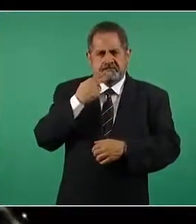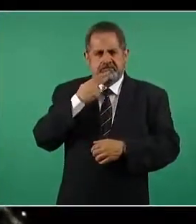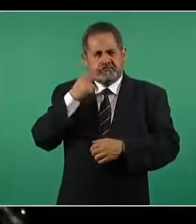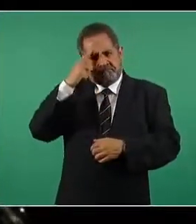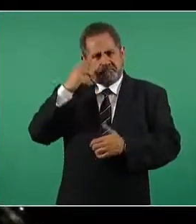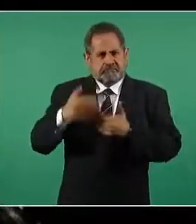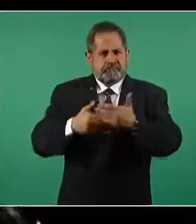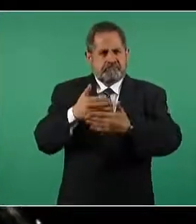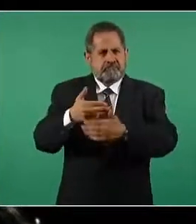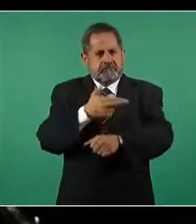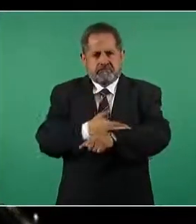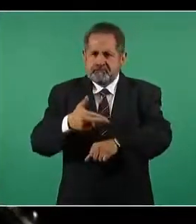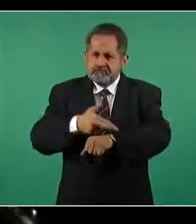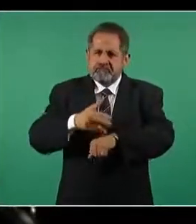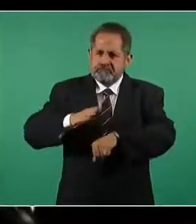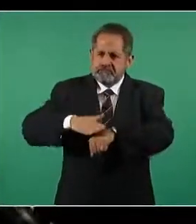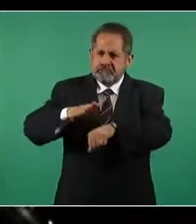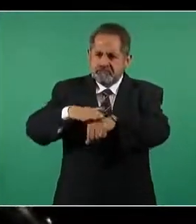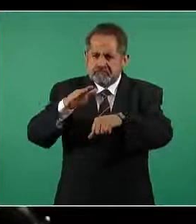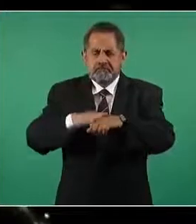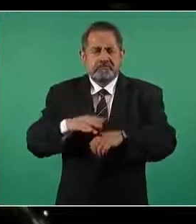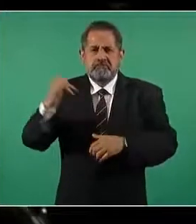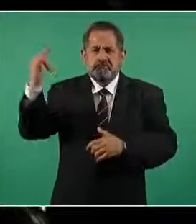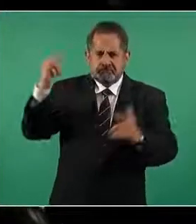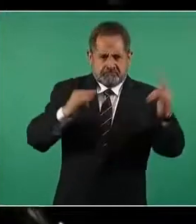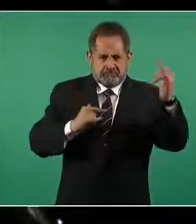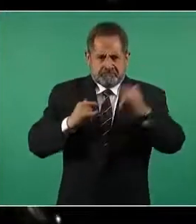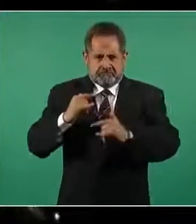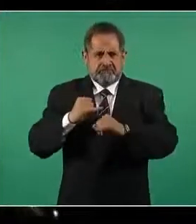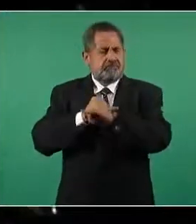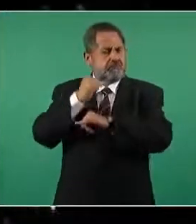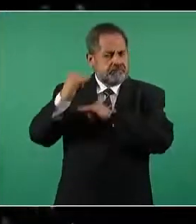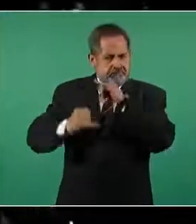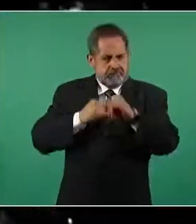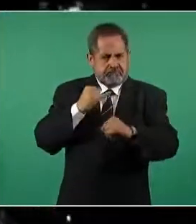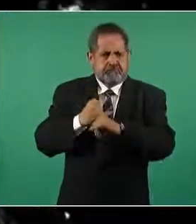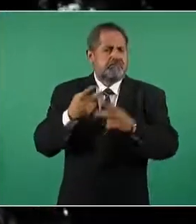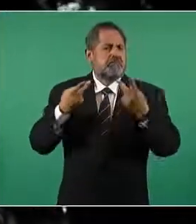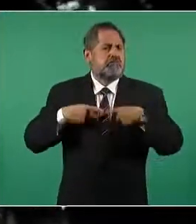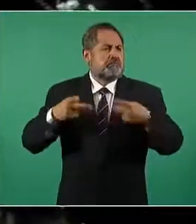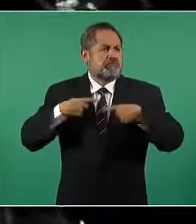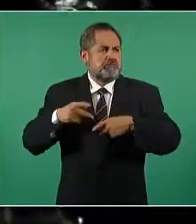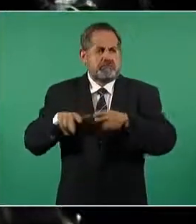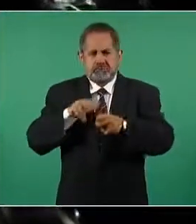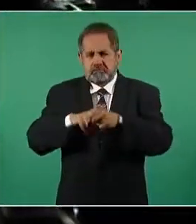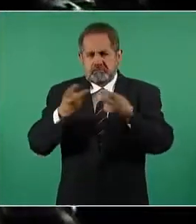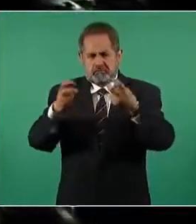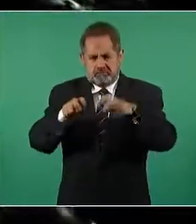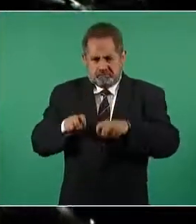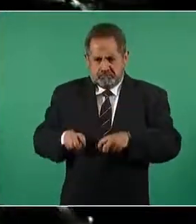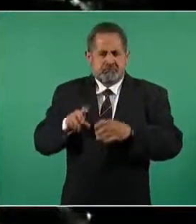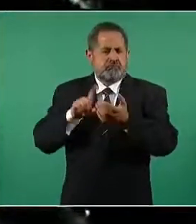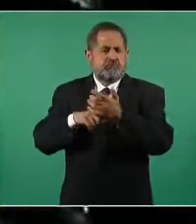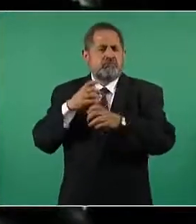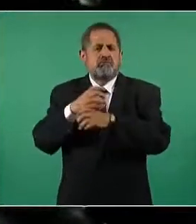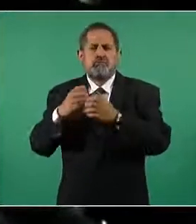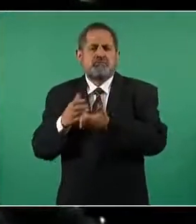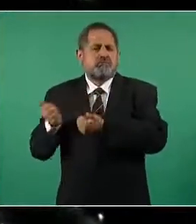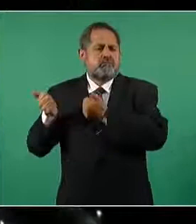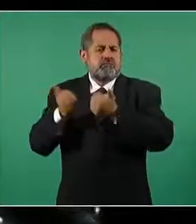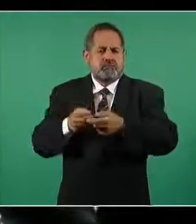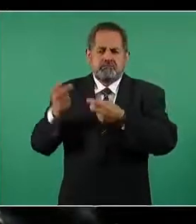creciente mercado doméstico internacional de pasajeros y carga entre México y de México